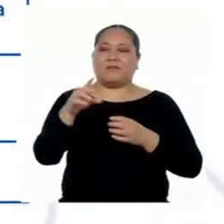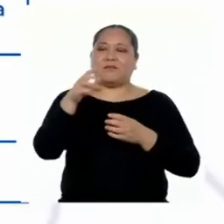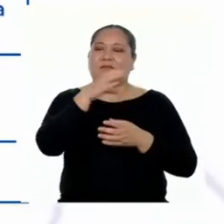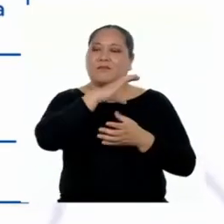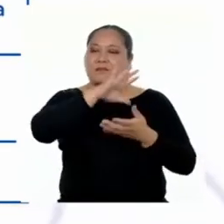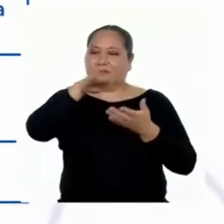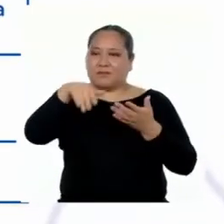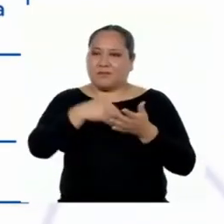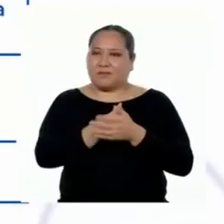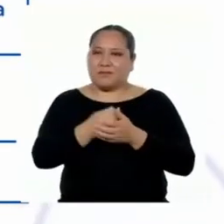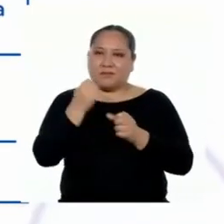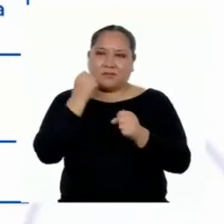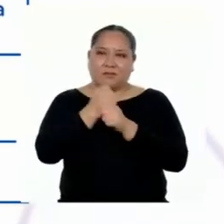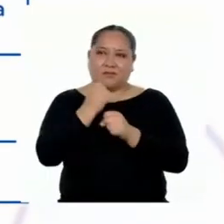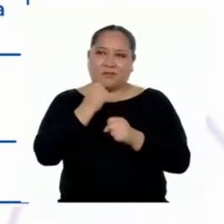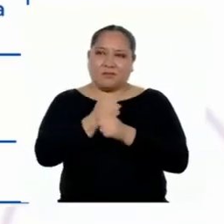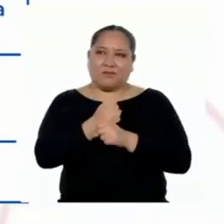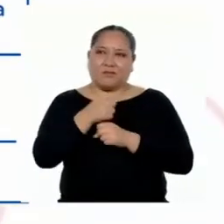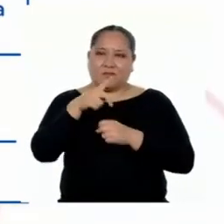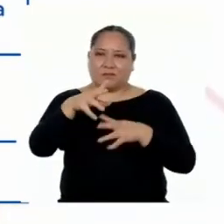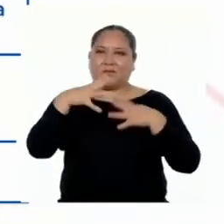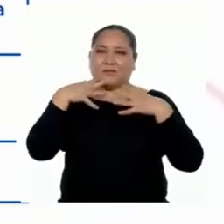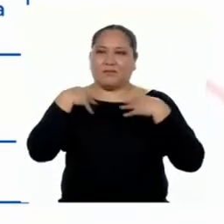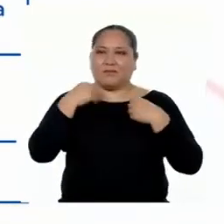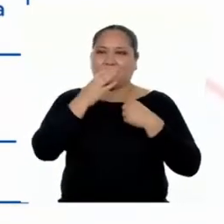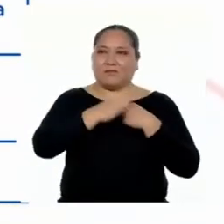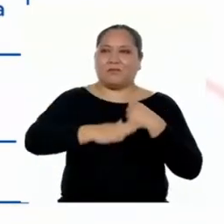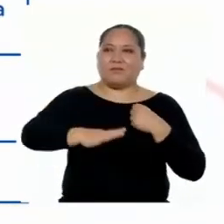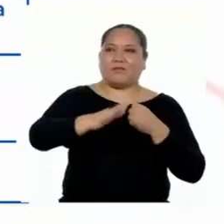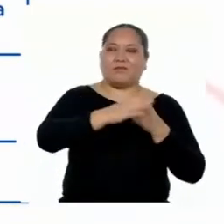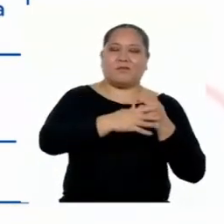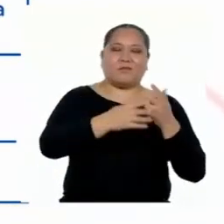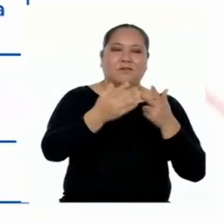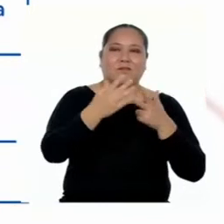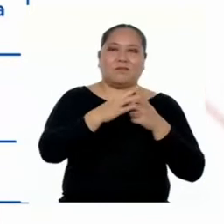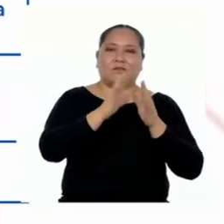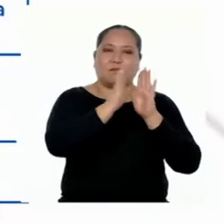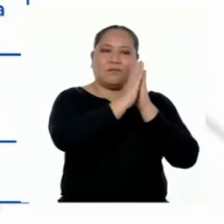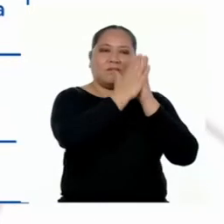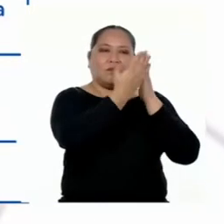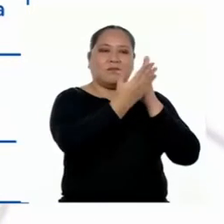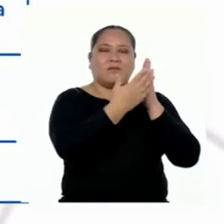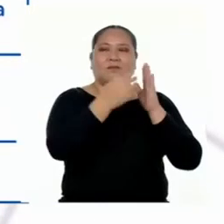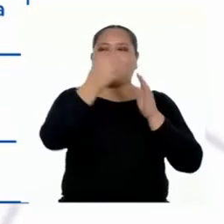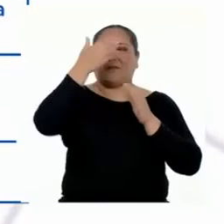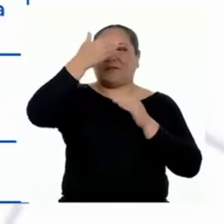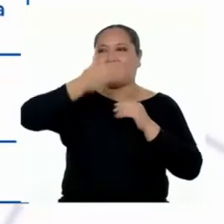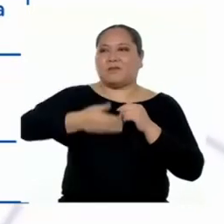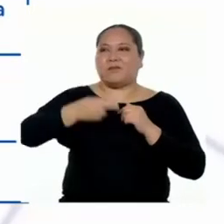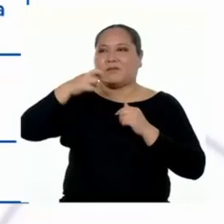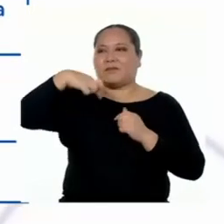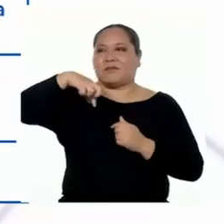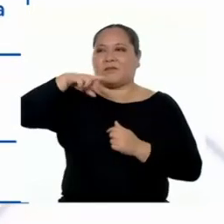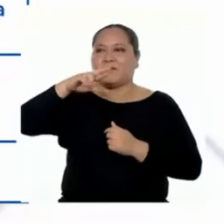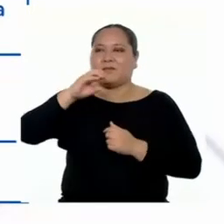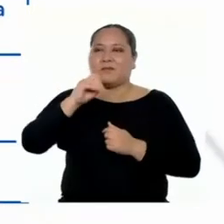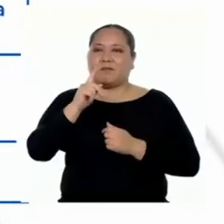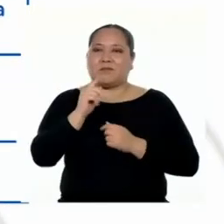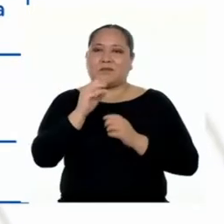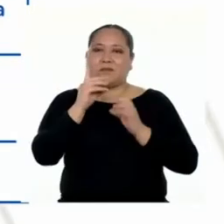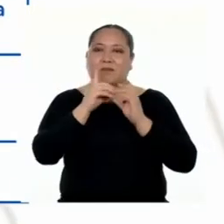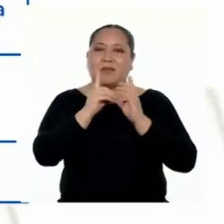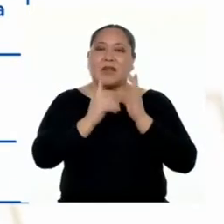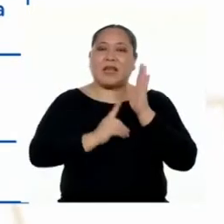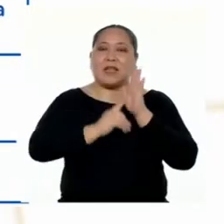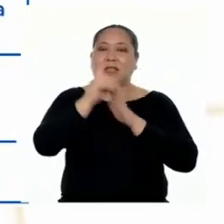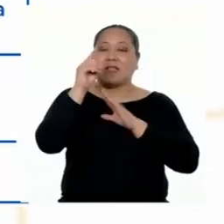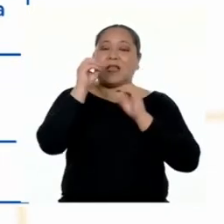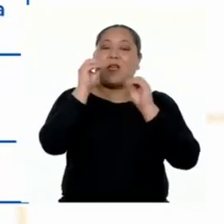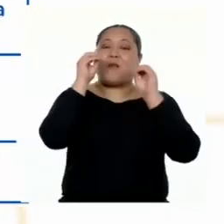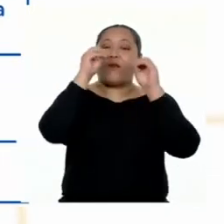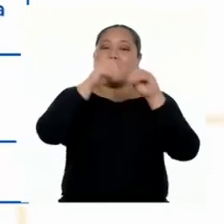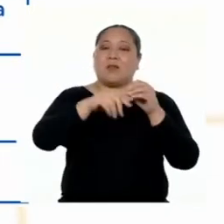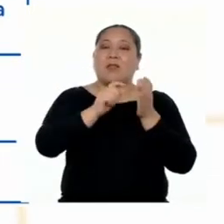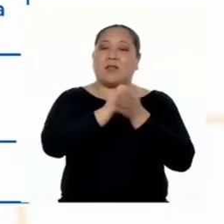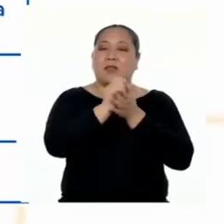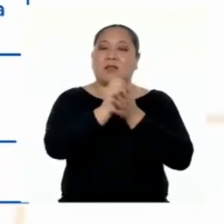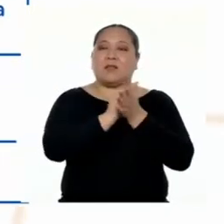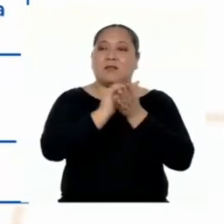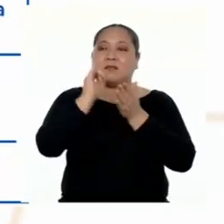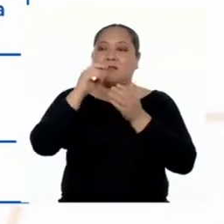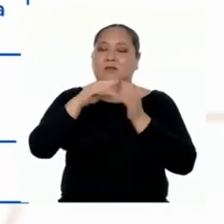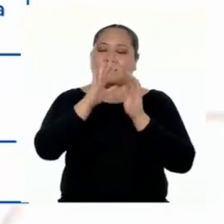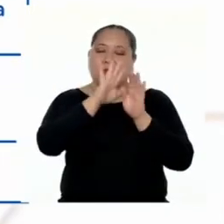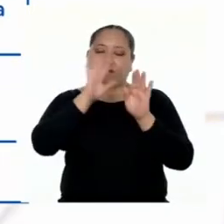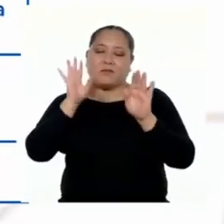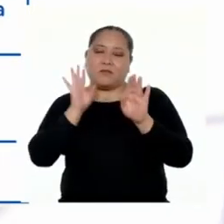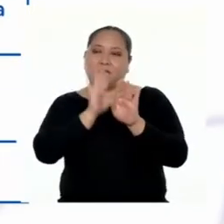salud pública. Mi cartilla tendrá portada, desarrollo, donde pondré mi texto instructivo y